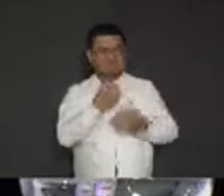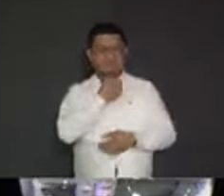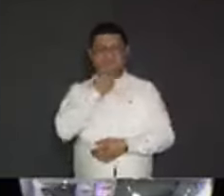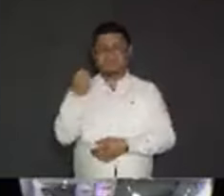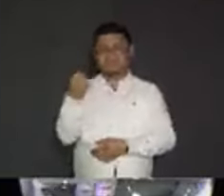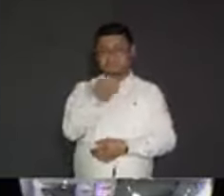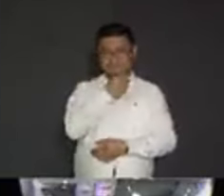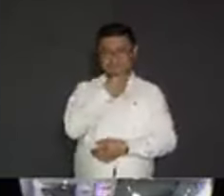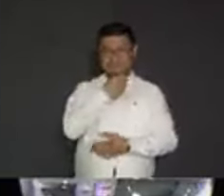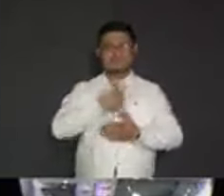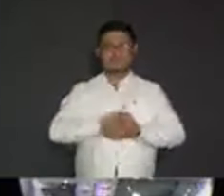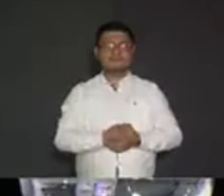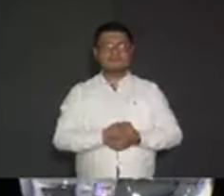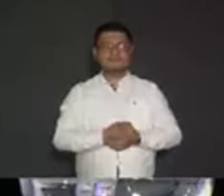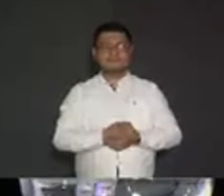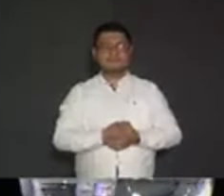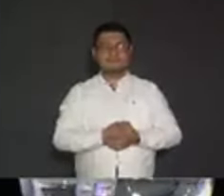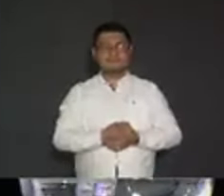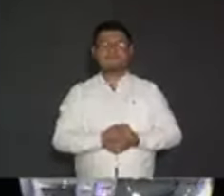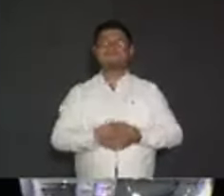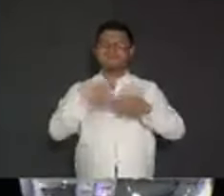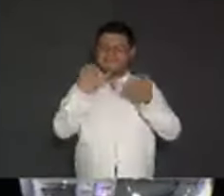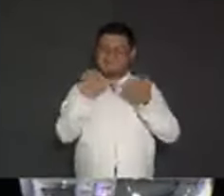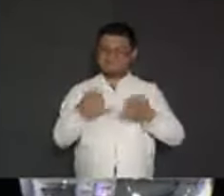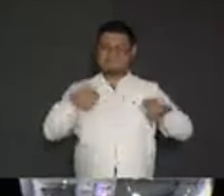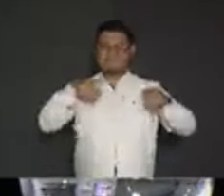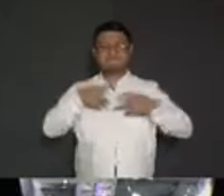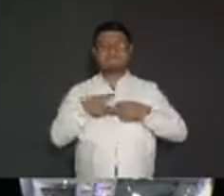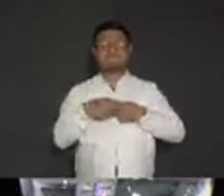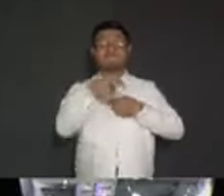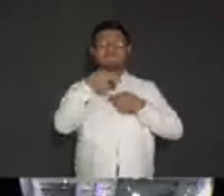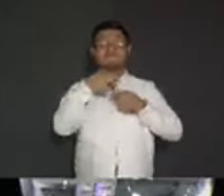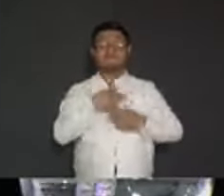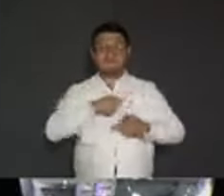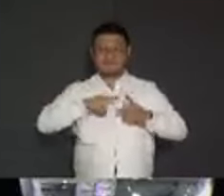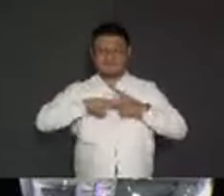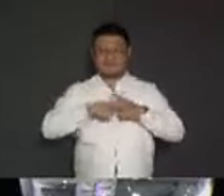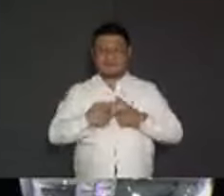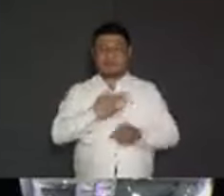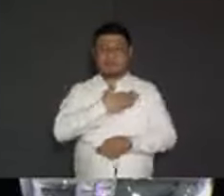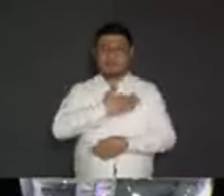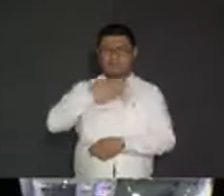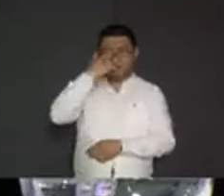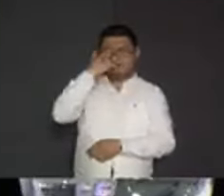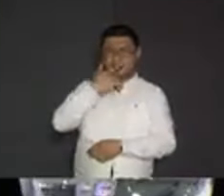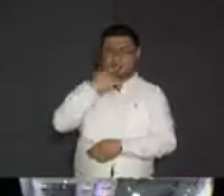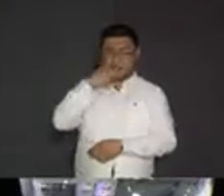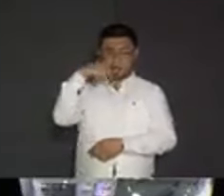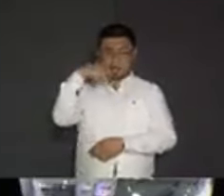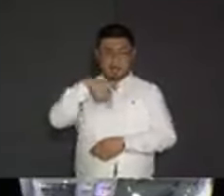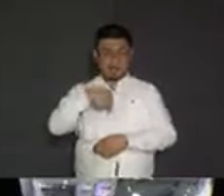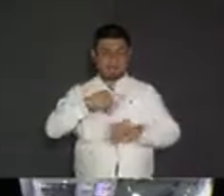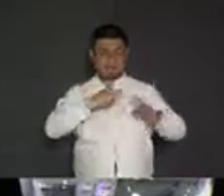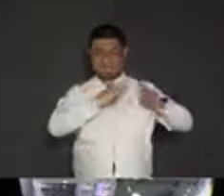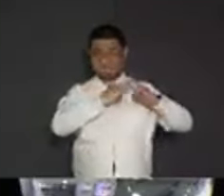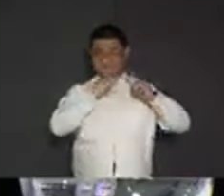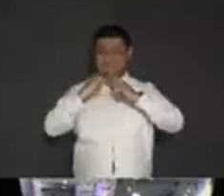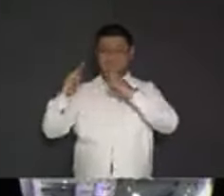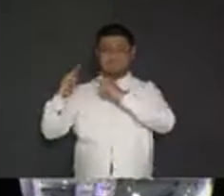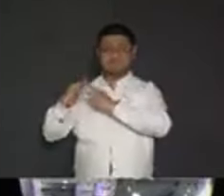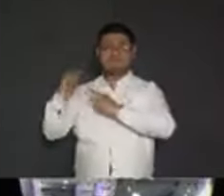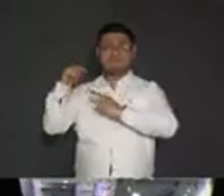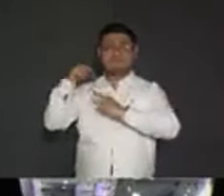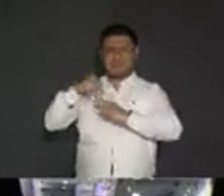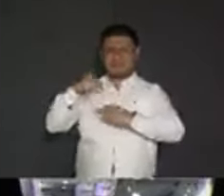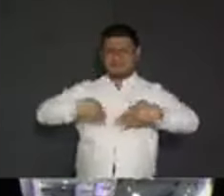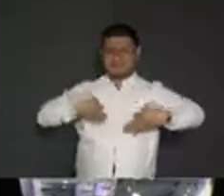Se levanta el telón y comienza el show. Muy buenas noches. Circo Teatro Yucatán presenta el mejor